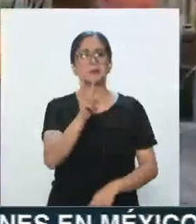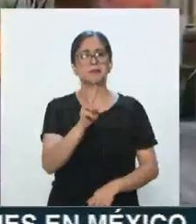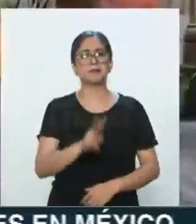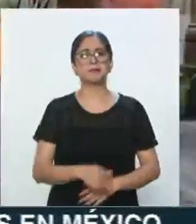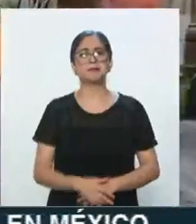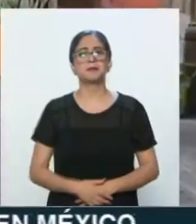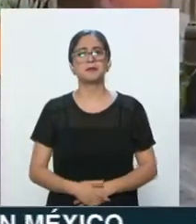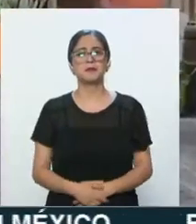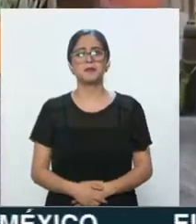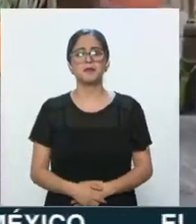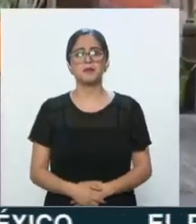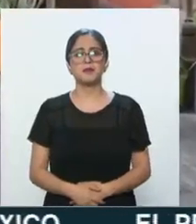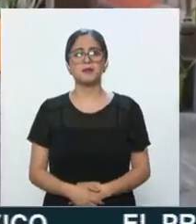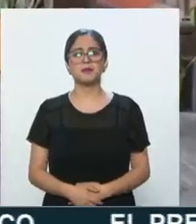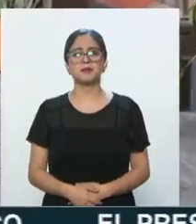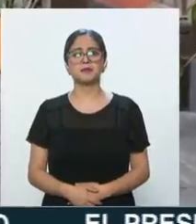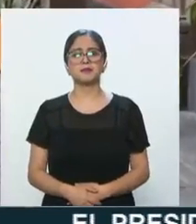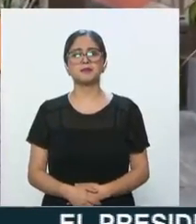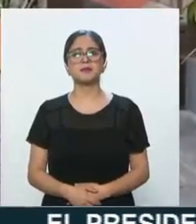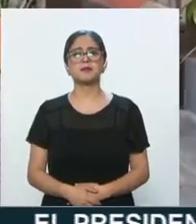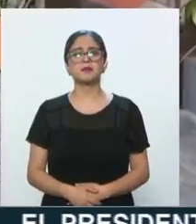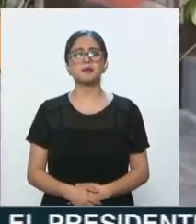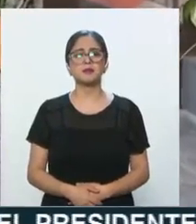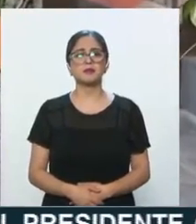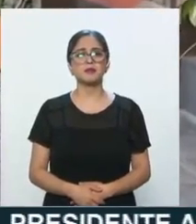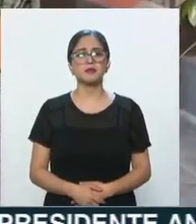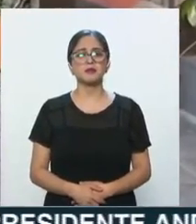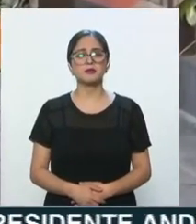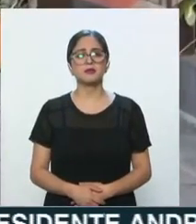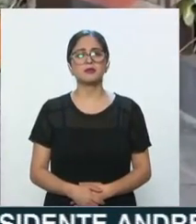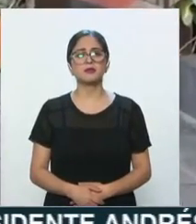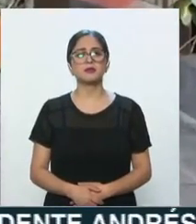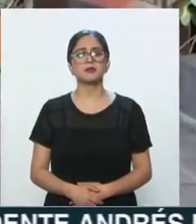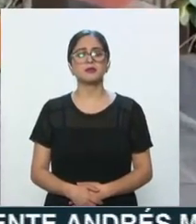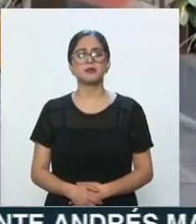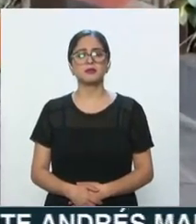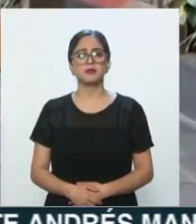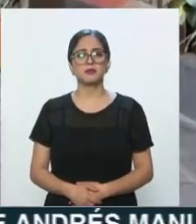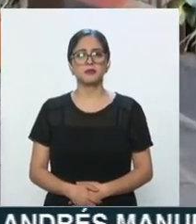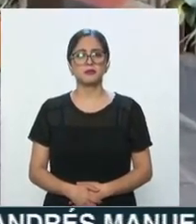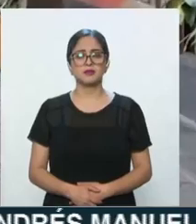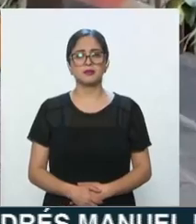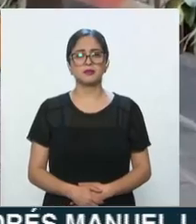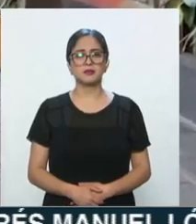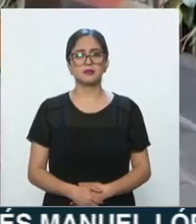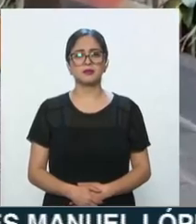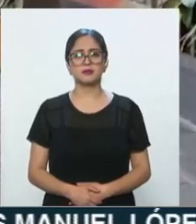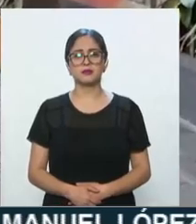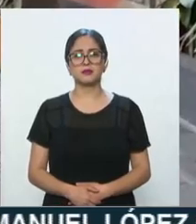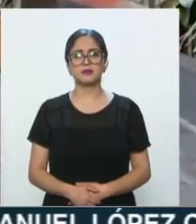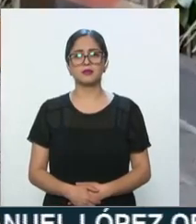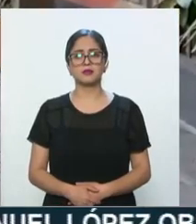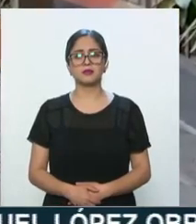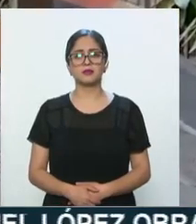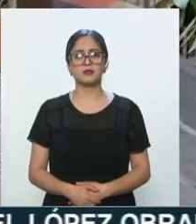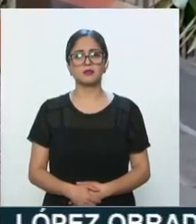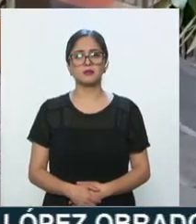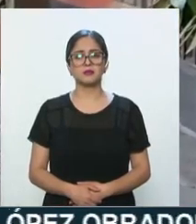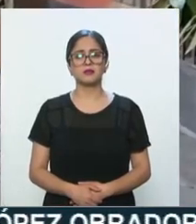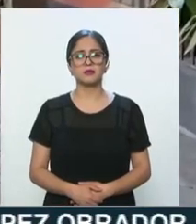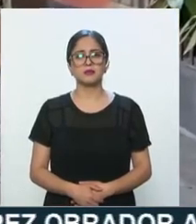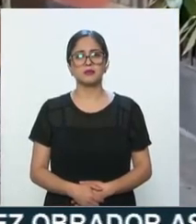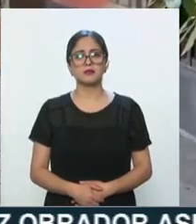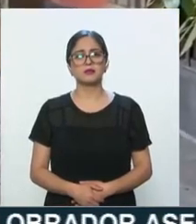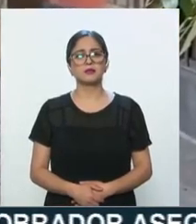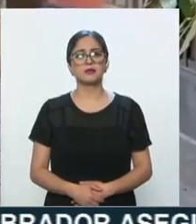Desde luego, una parte que fundamenta